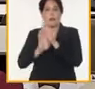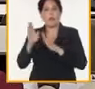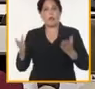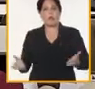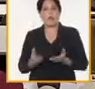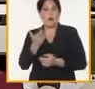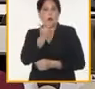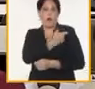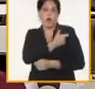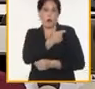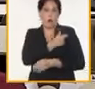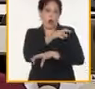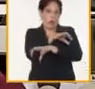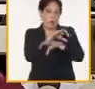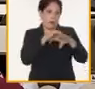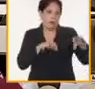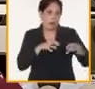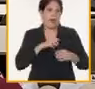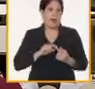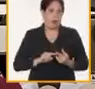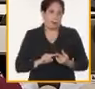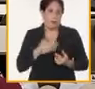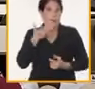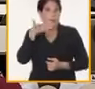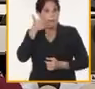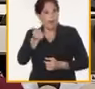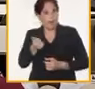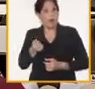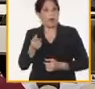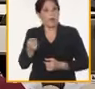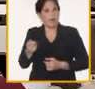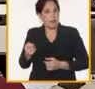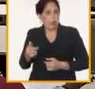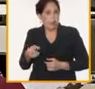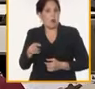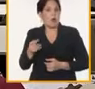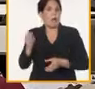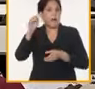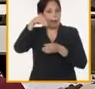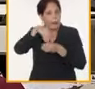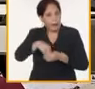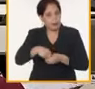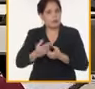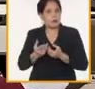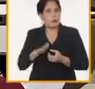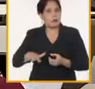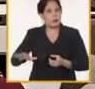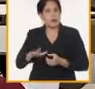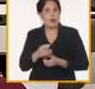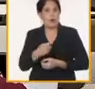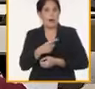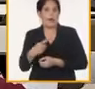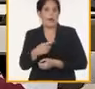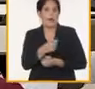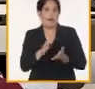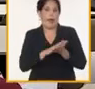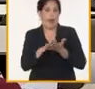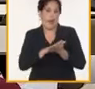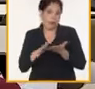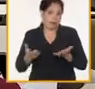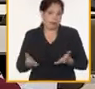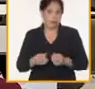vacunas veterinarias, el mejoramiento de los granos para su introducción en todo lo que tiene que ver con la producción nacional.